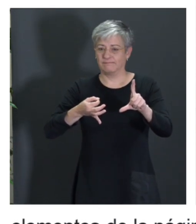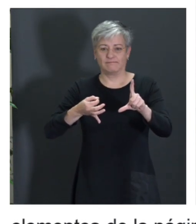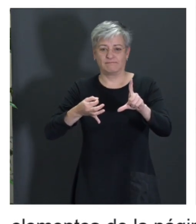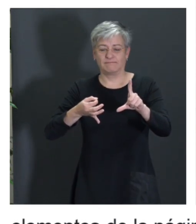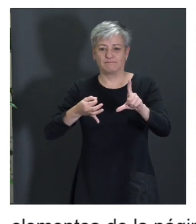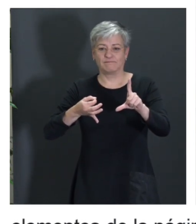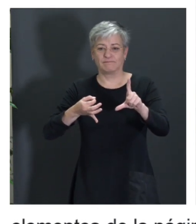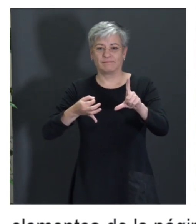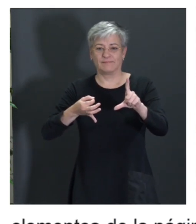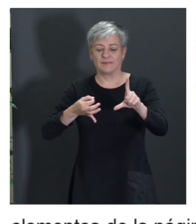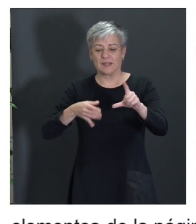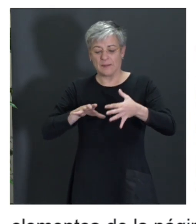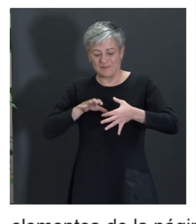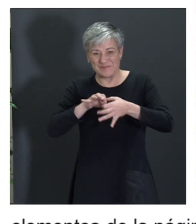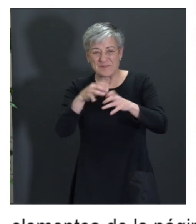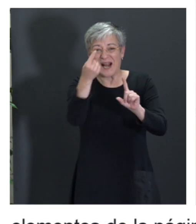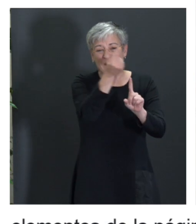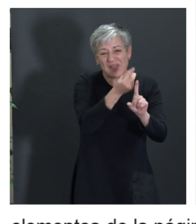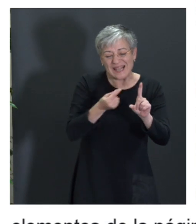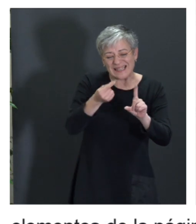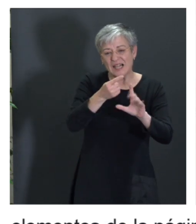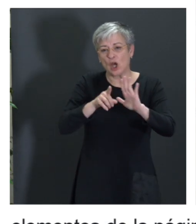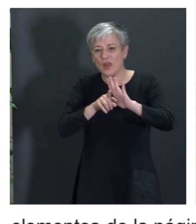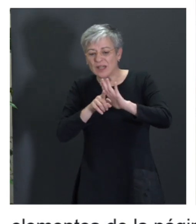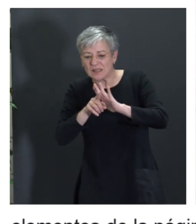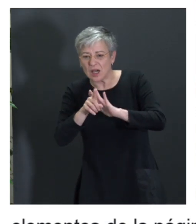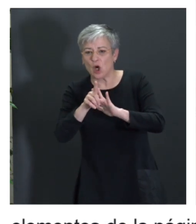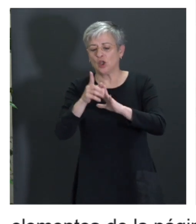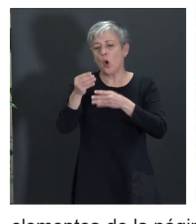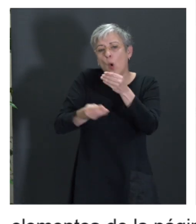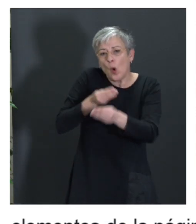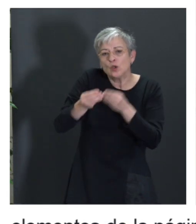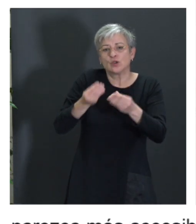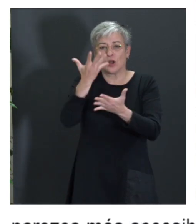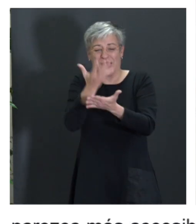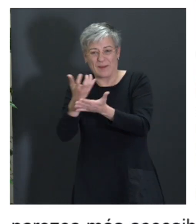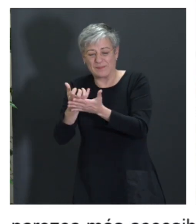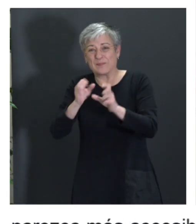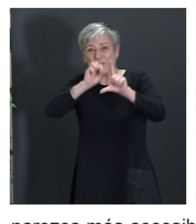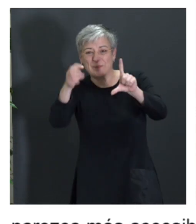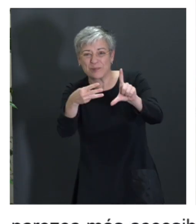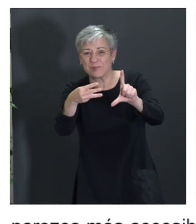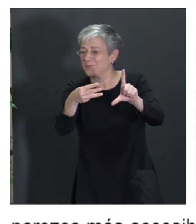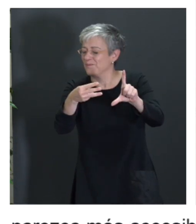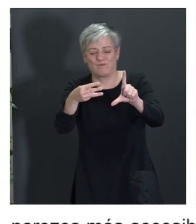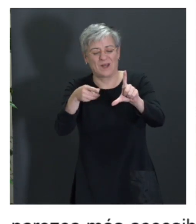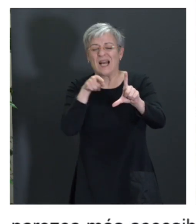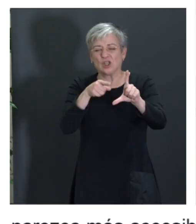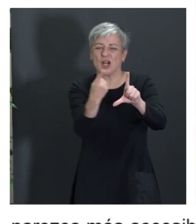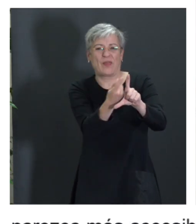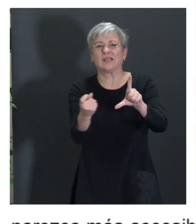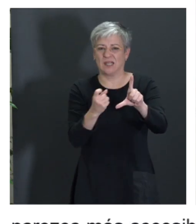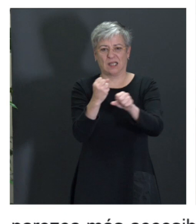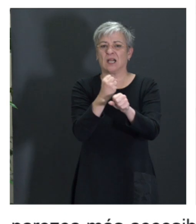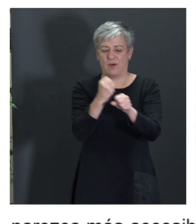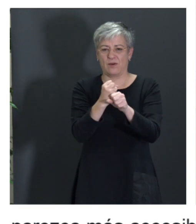entrelazada entre el diseño y el desarrollo de esas aplicaciones web, esa requiere mucho trabajo. Y